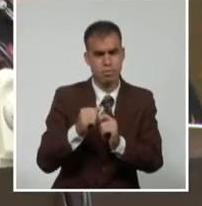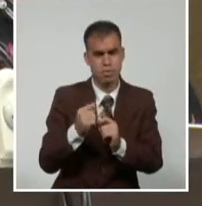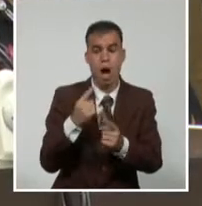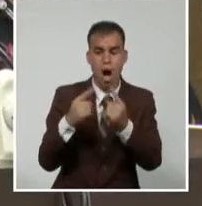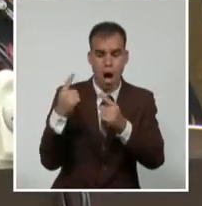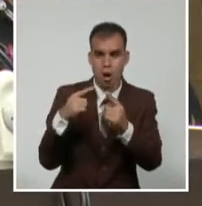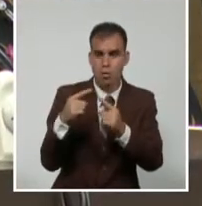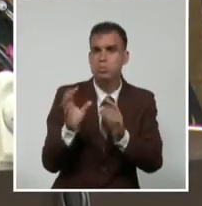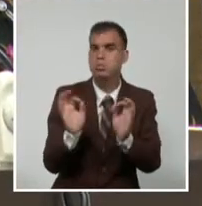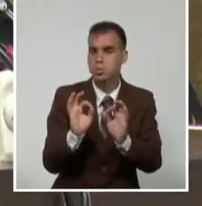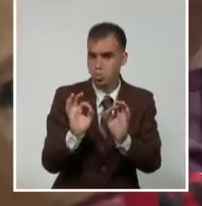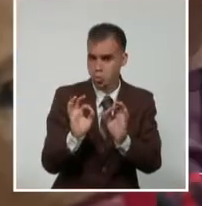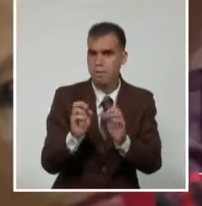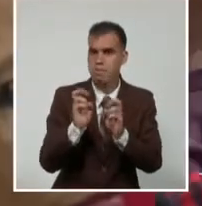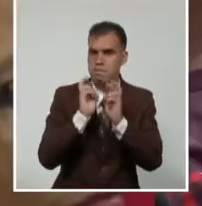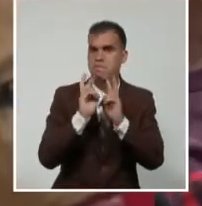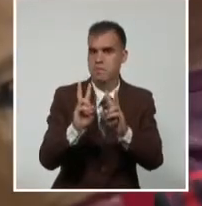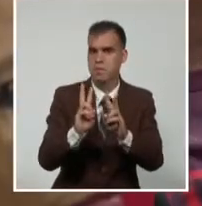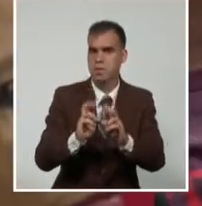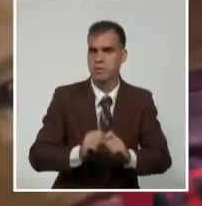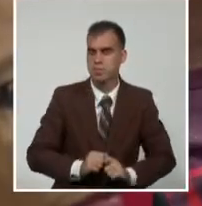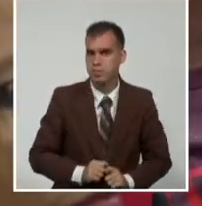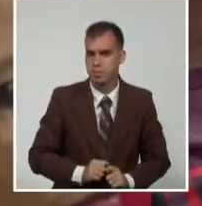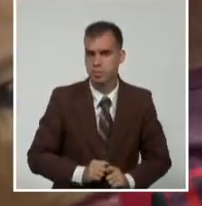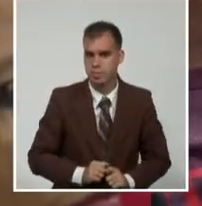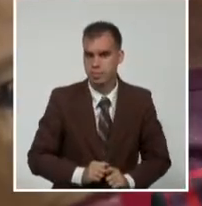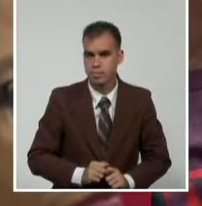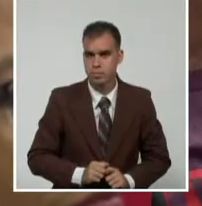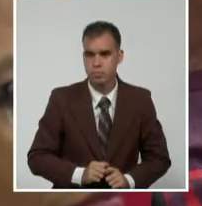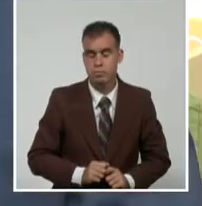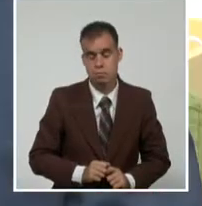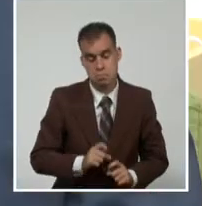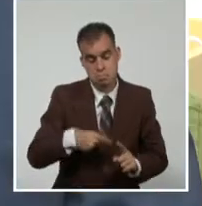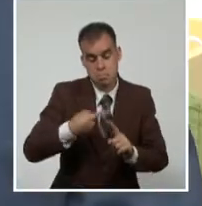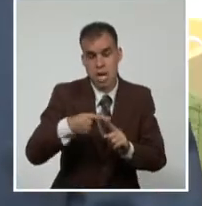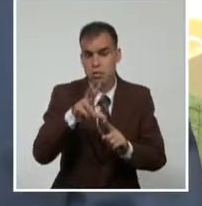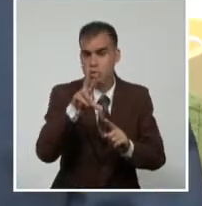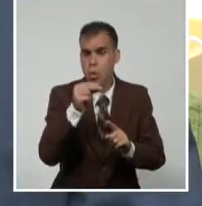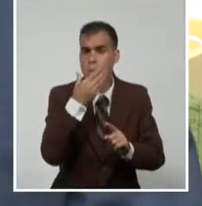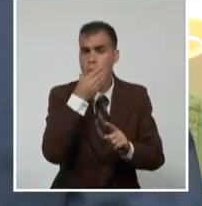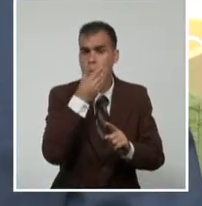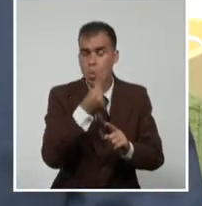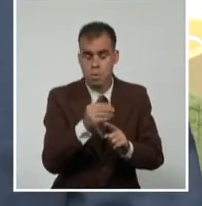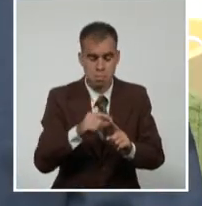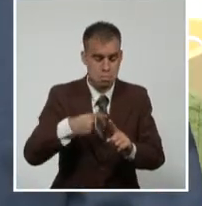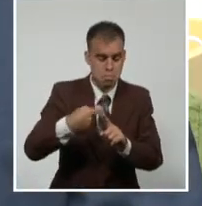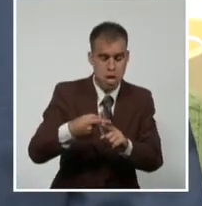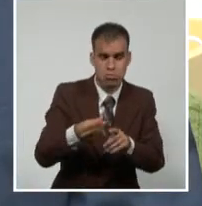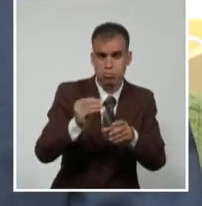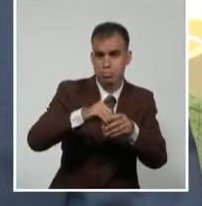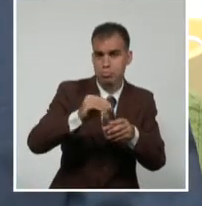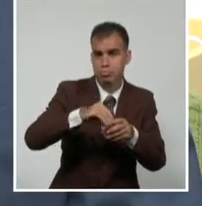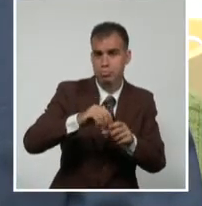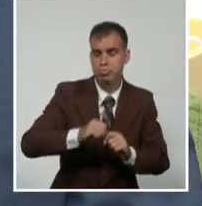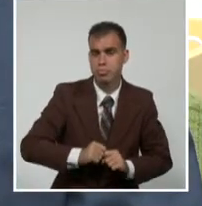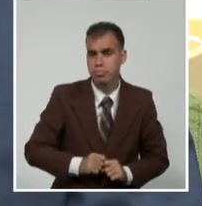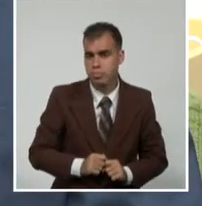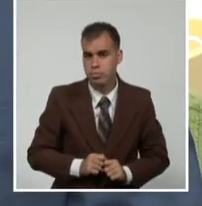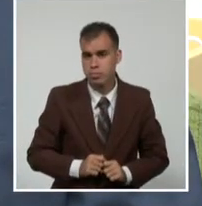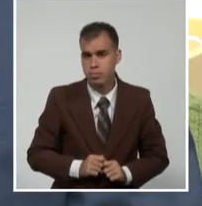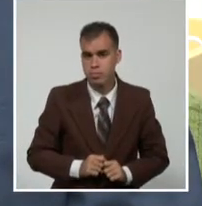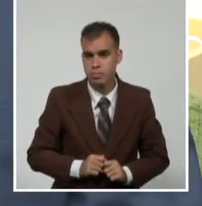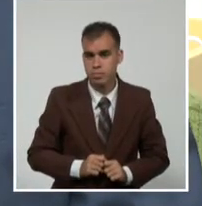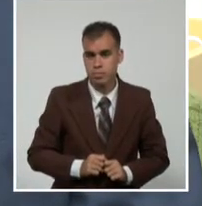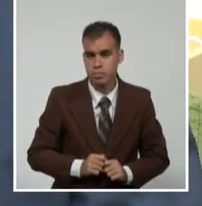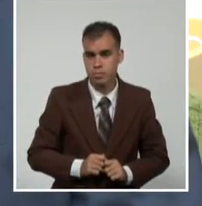que todavía nos acompañan, y también nuevas generaciones que se han ido incorporando. La importancia que tiene una organización como la UNIAC